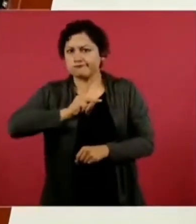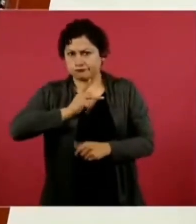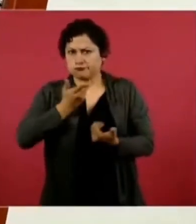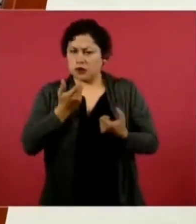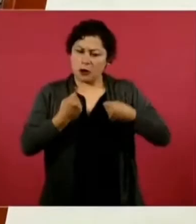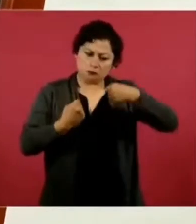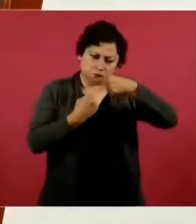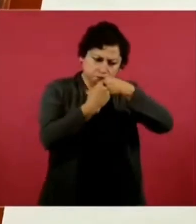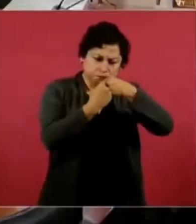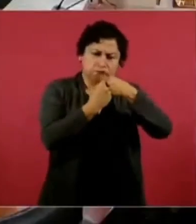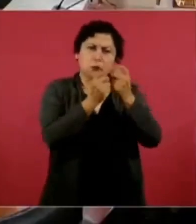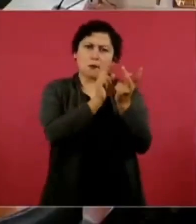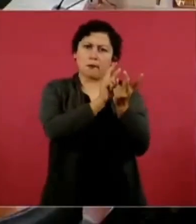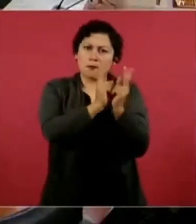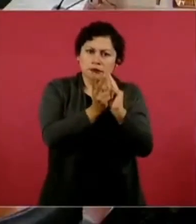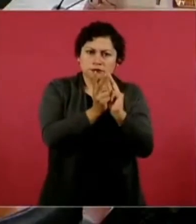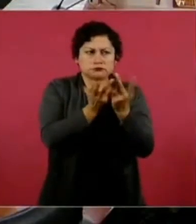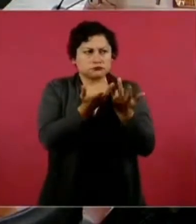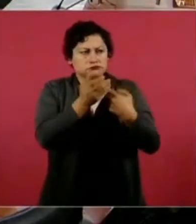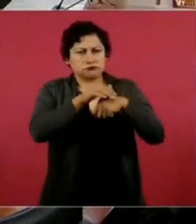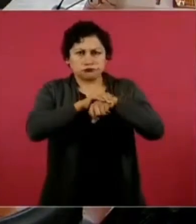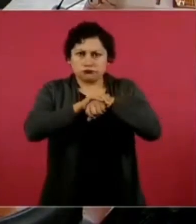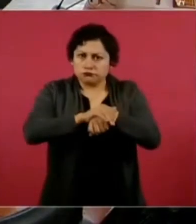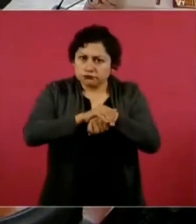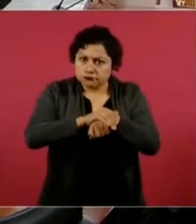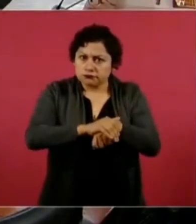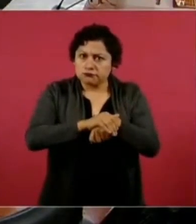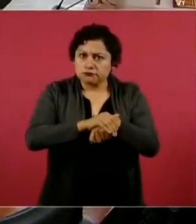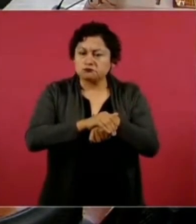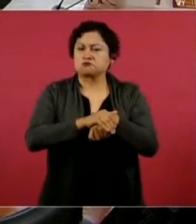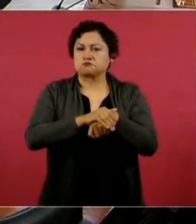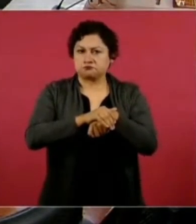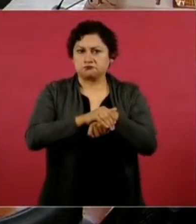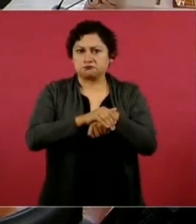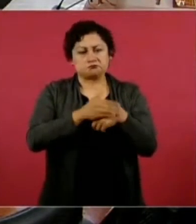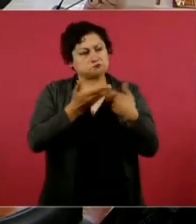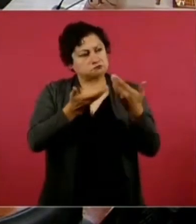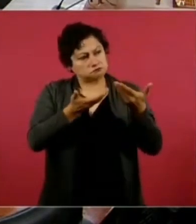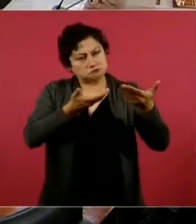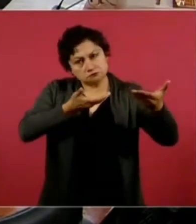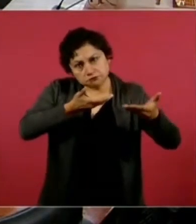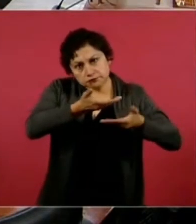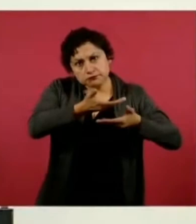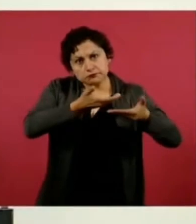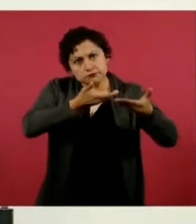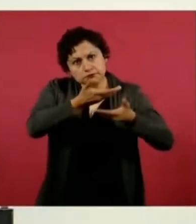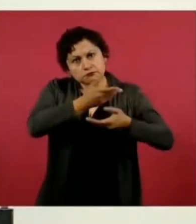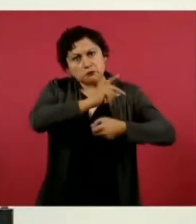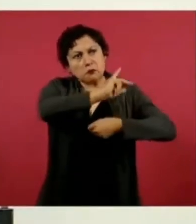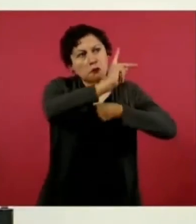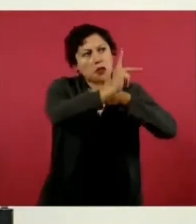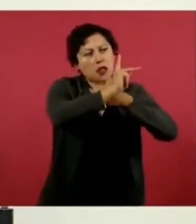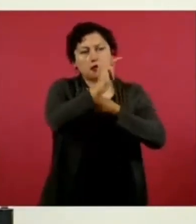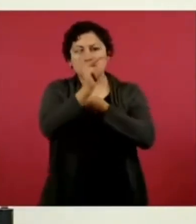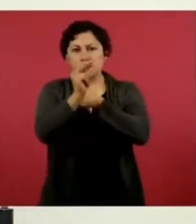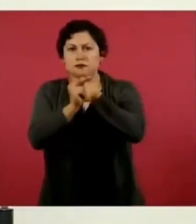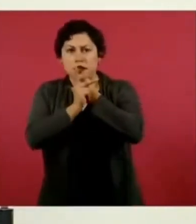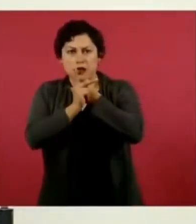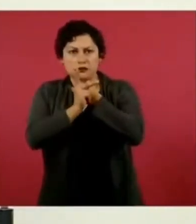amigos, socios, pero